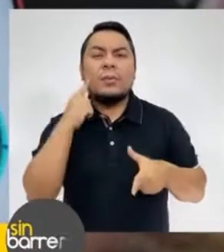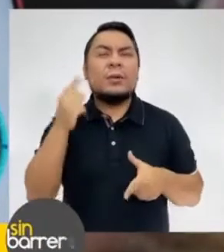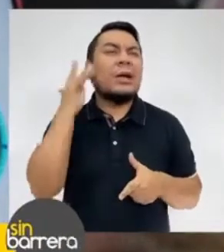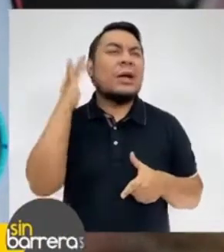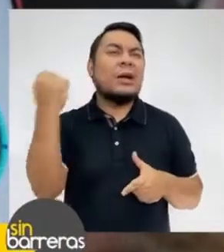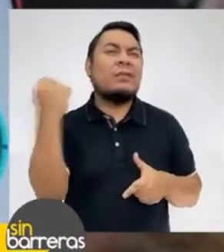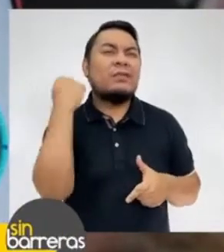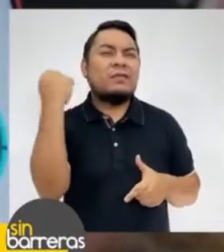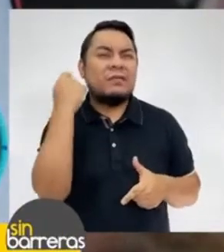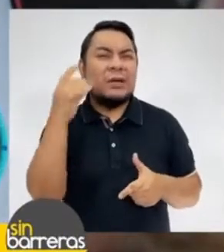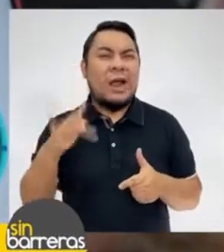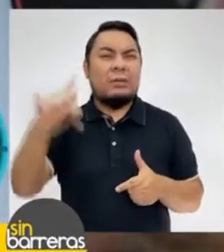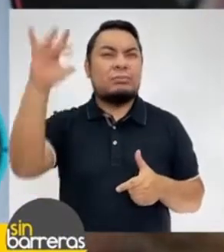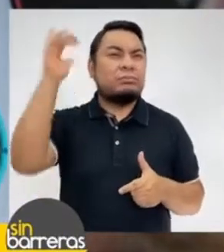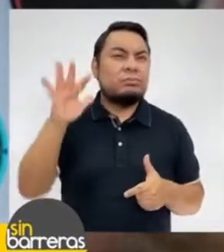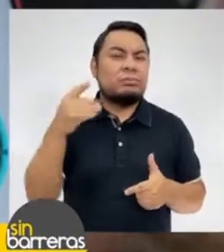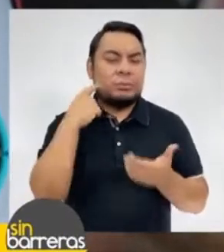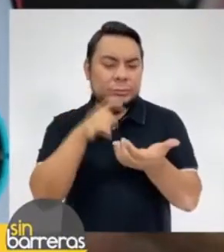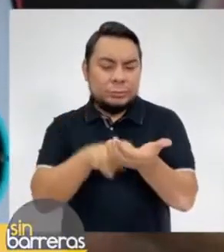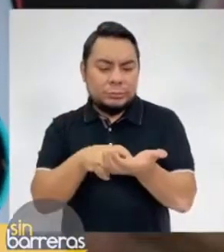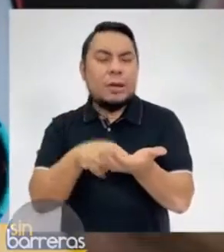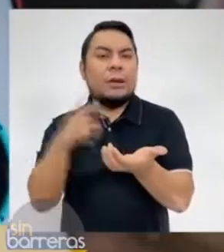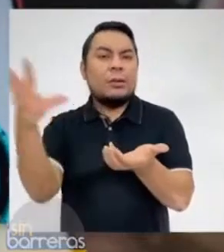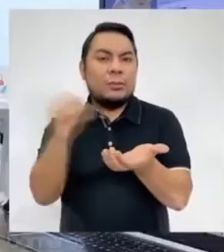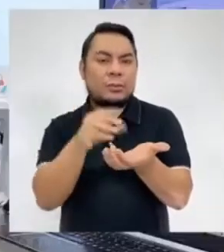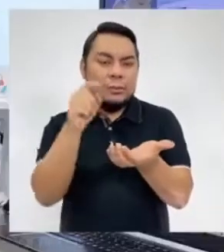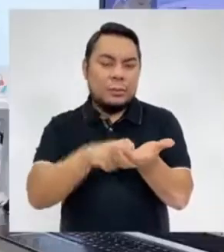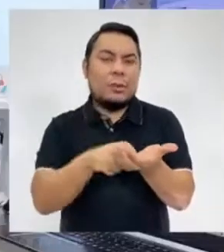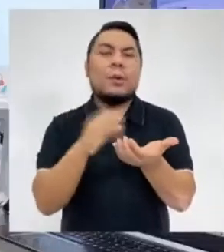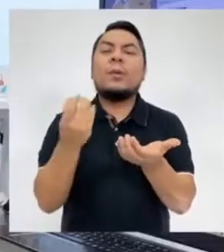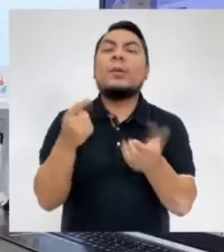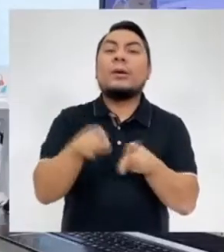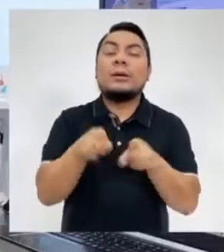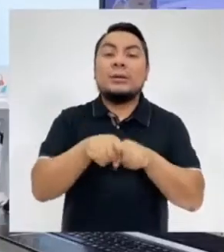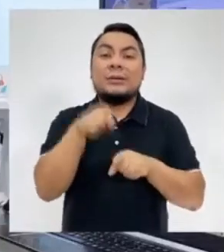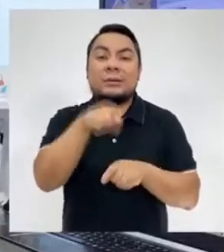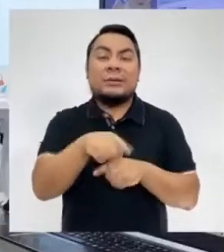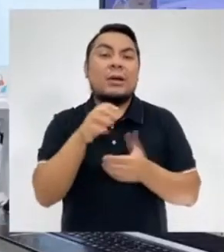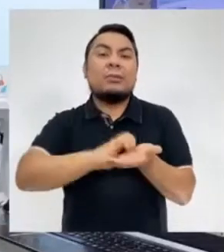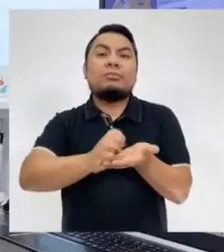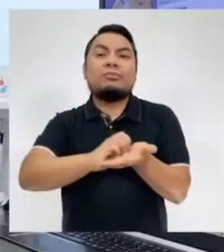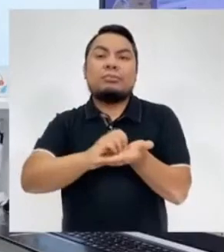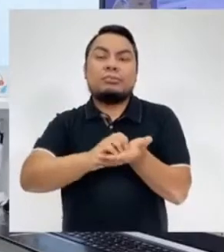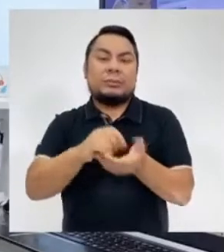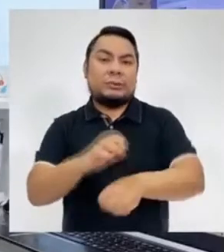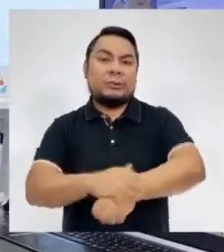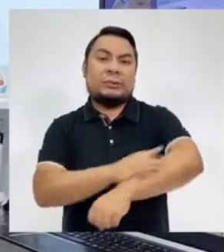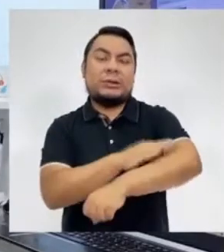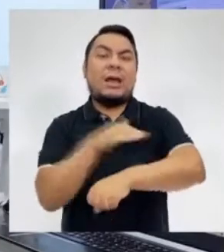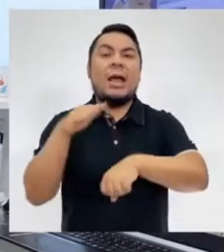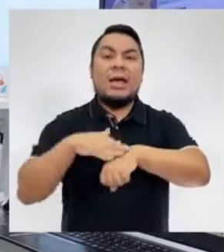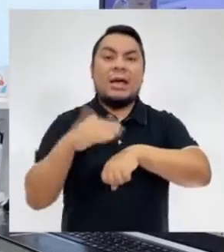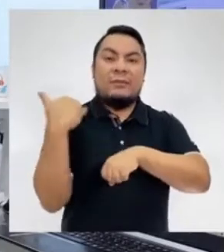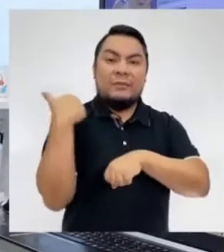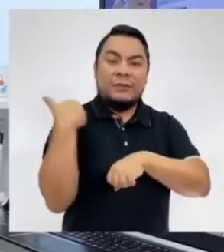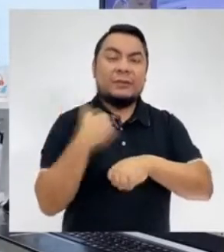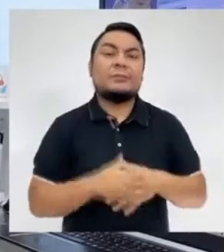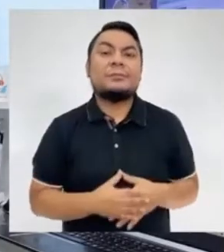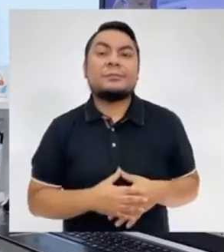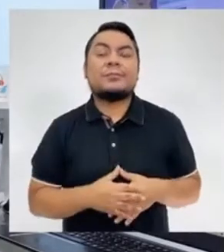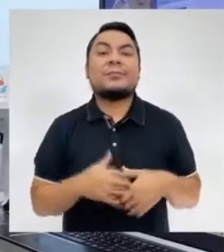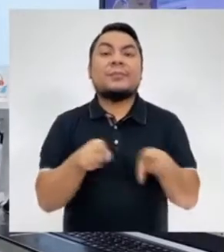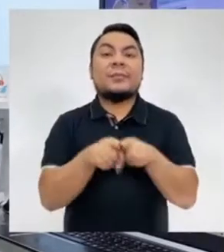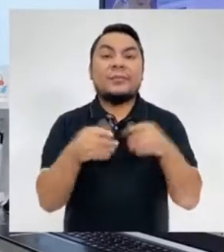mucho ruido y quizás se esté generando algún tipo de peligro, entonces mediante vibración el celular les avisa.